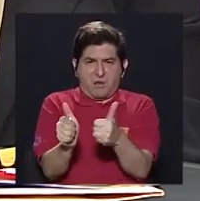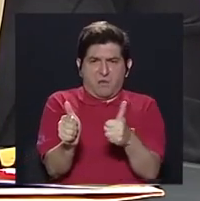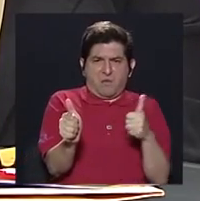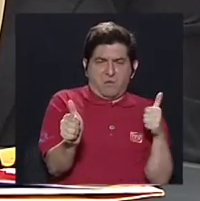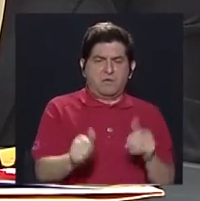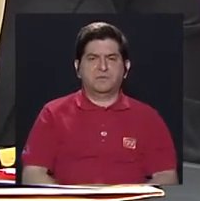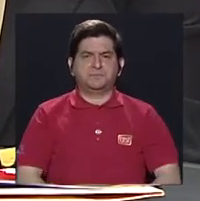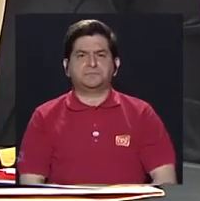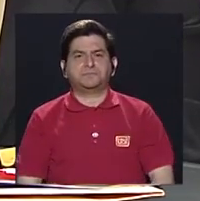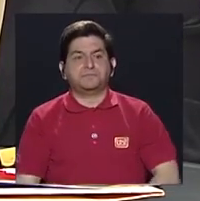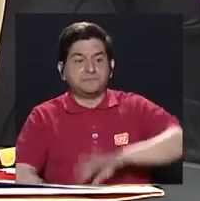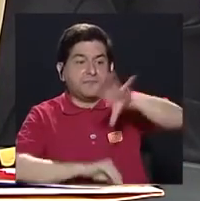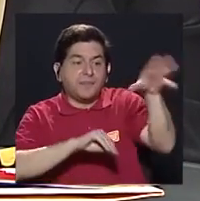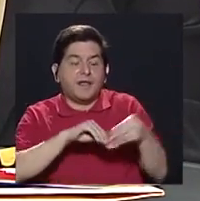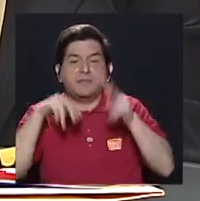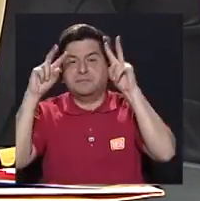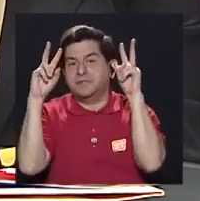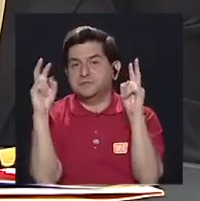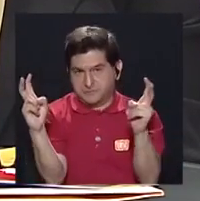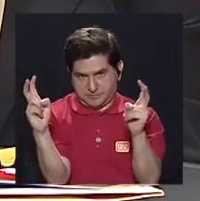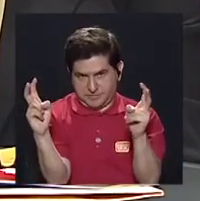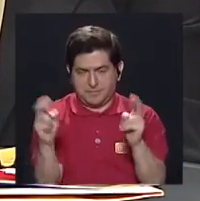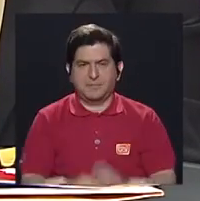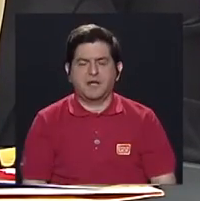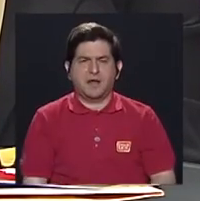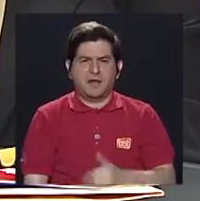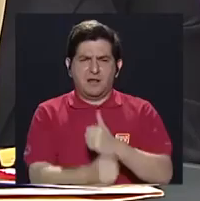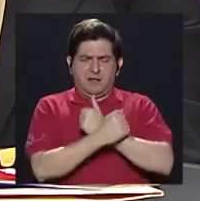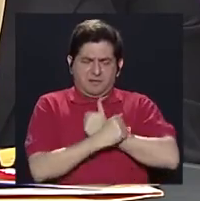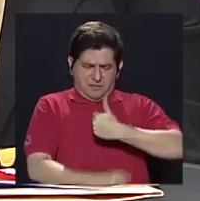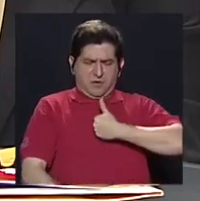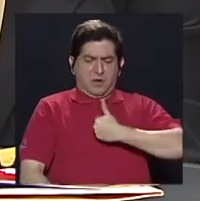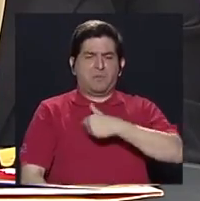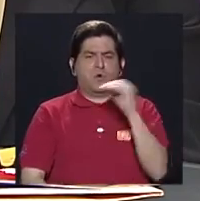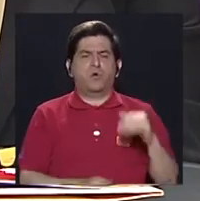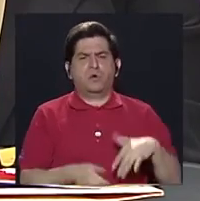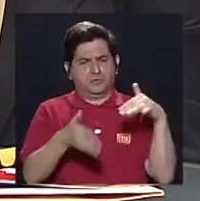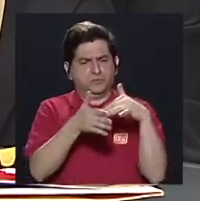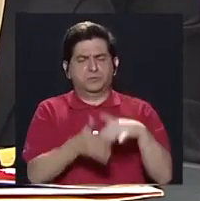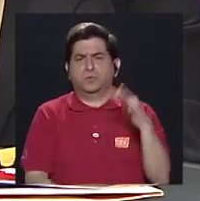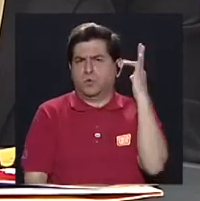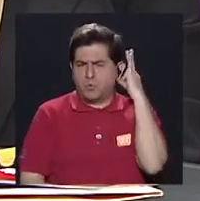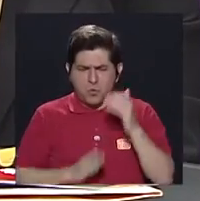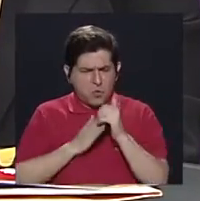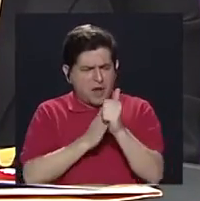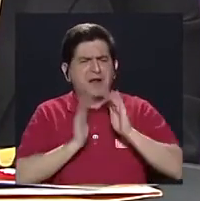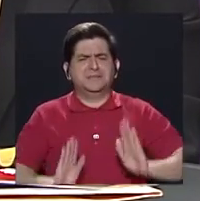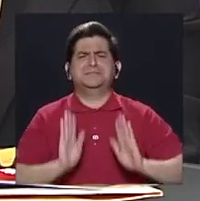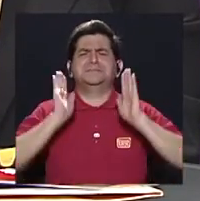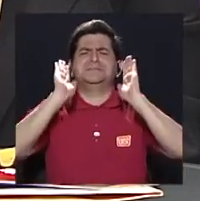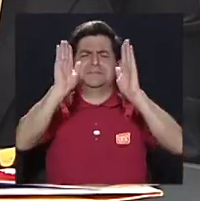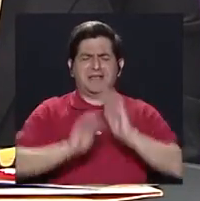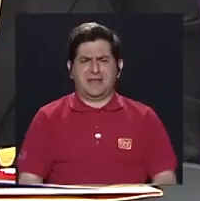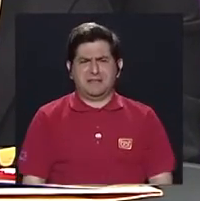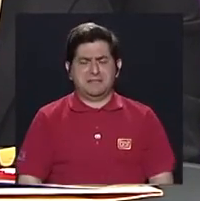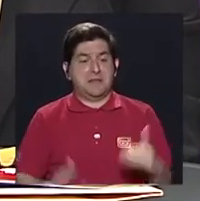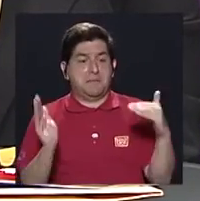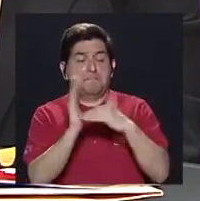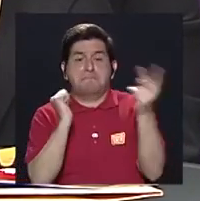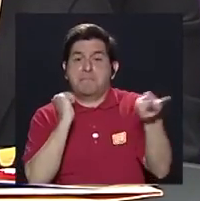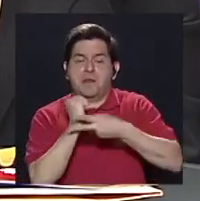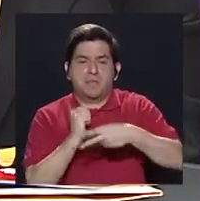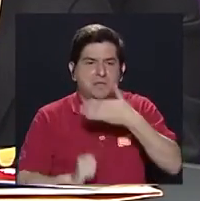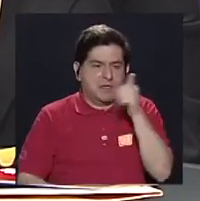Y además, hay un tema también de autoestima y preparación. Yo conozco mujeres líderes extraordinarias, mil veces mejor